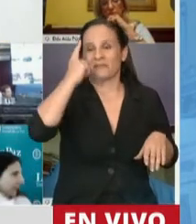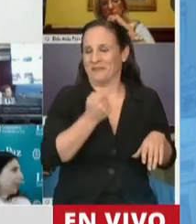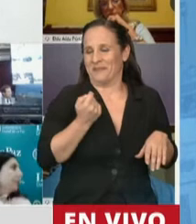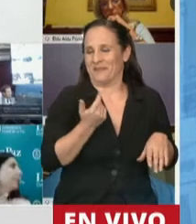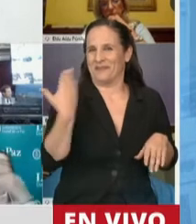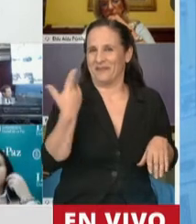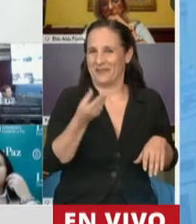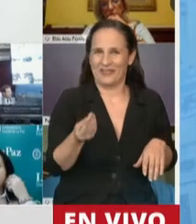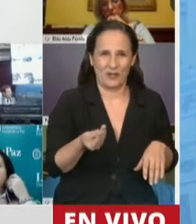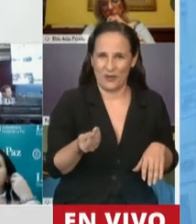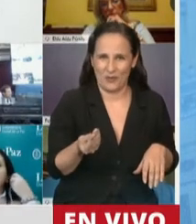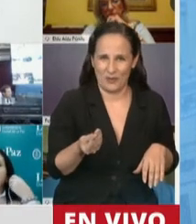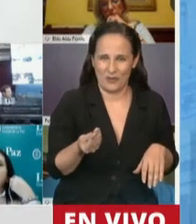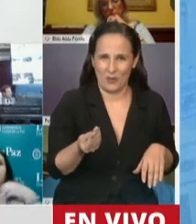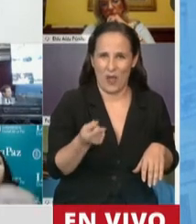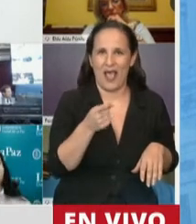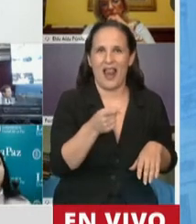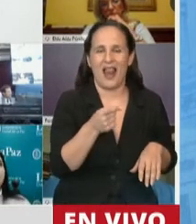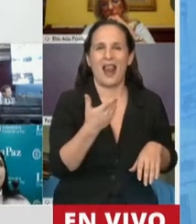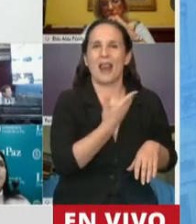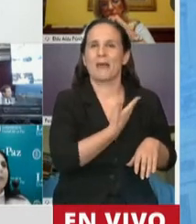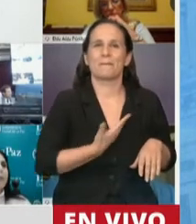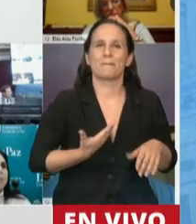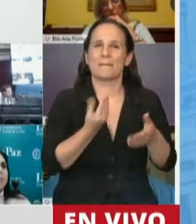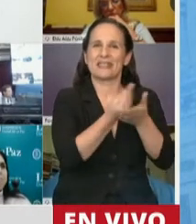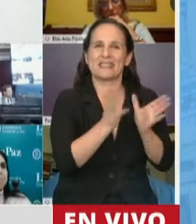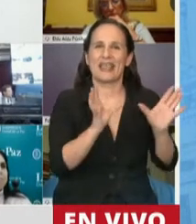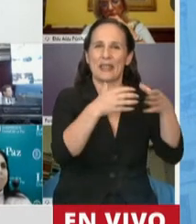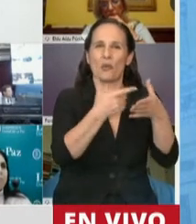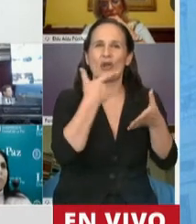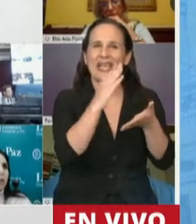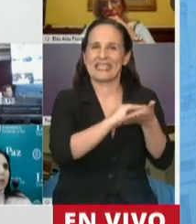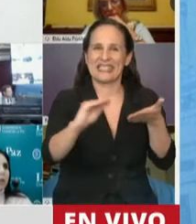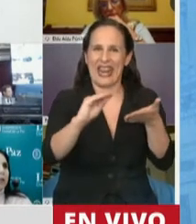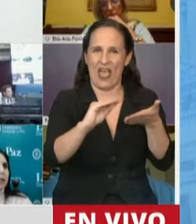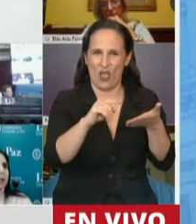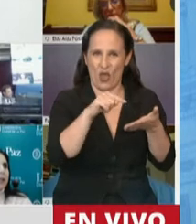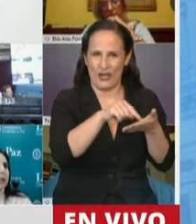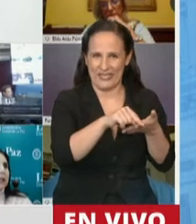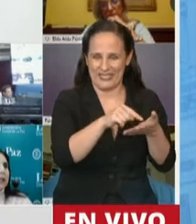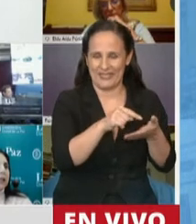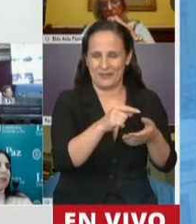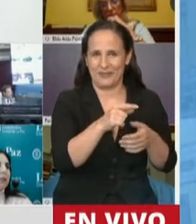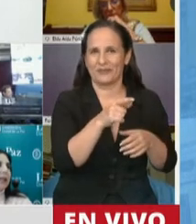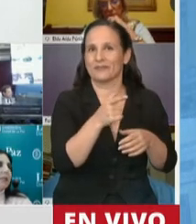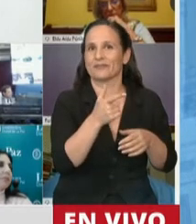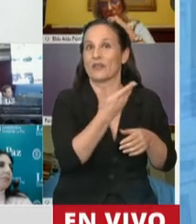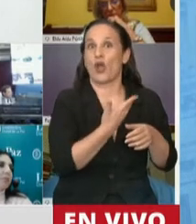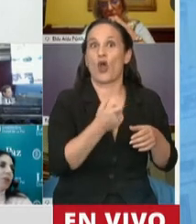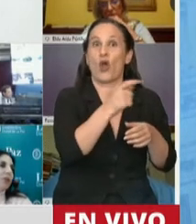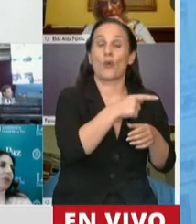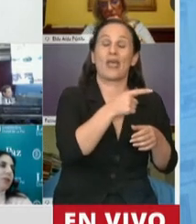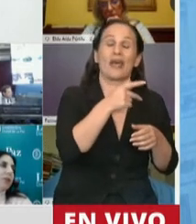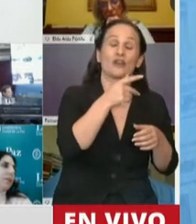reciente, que es el de presidente del bloque de senadores de los gobiernos de